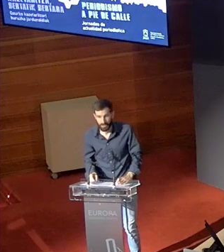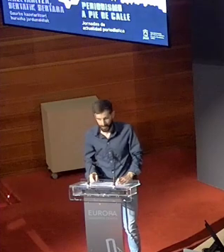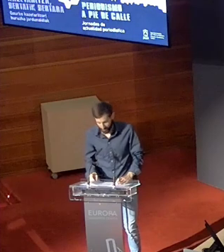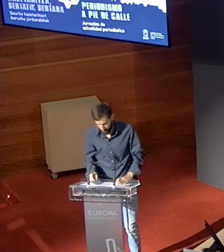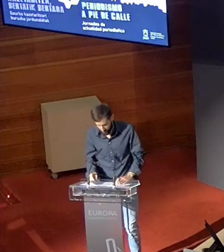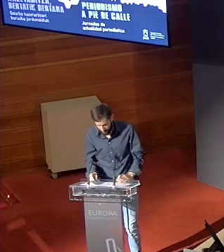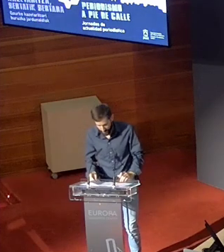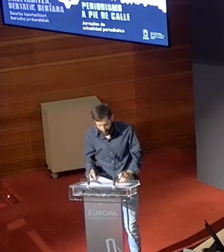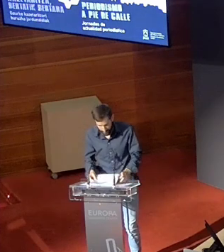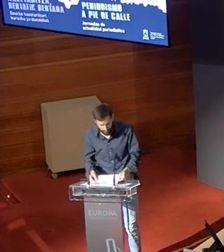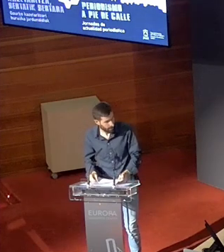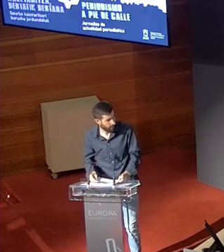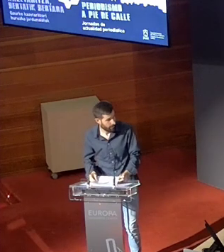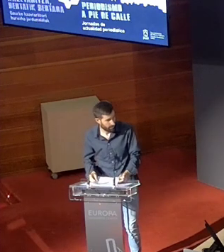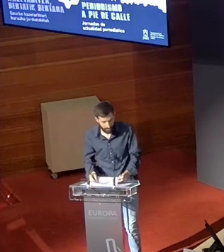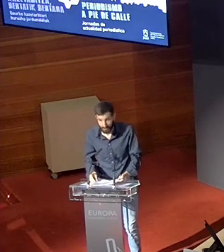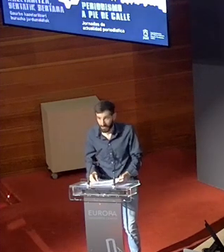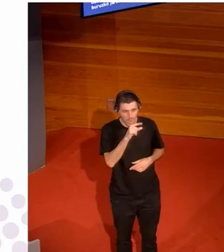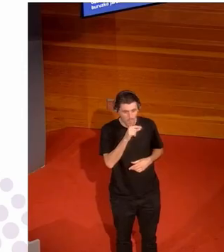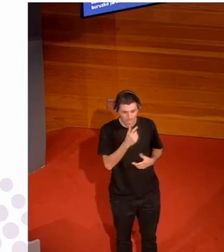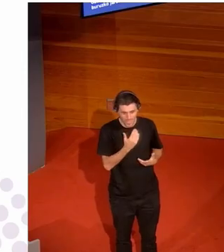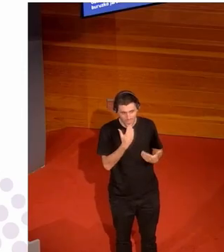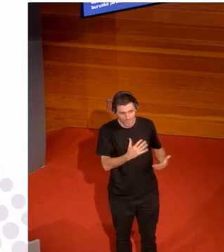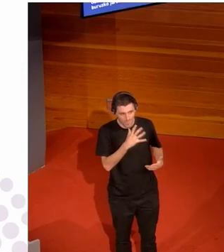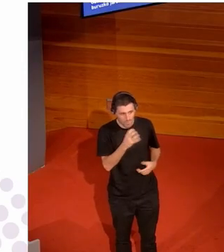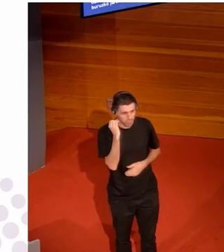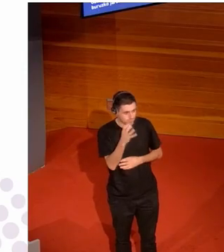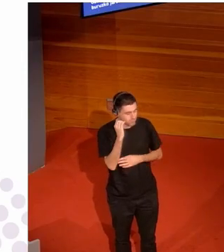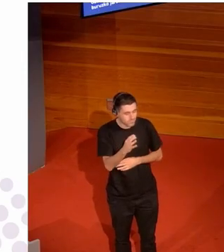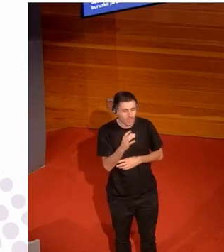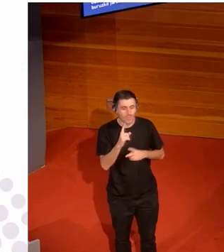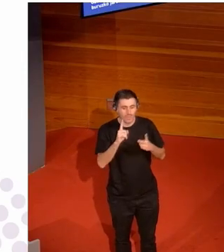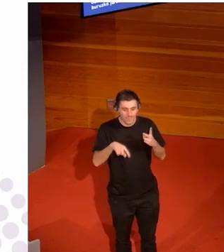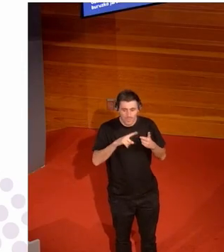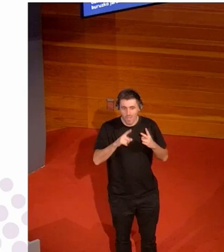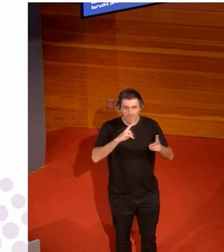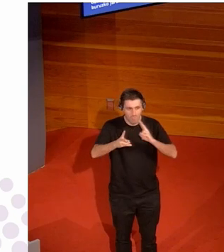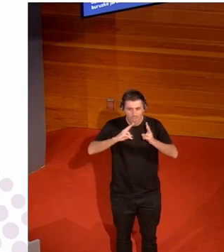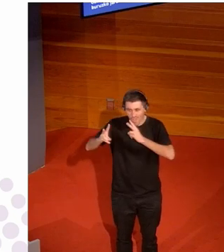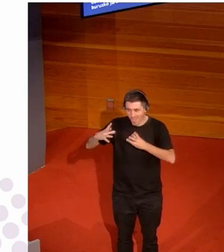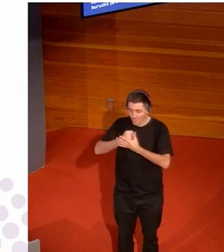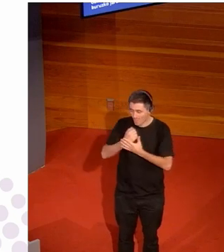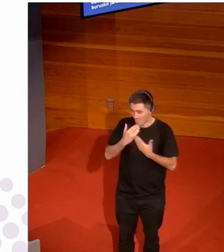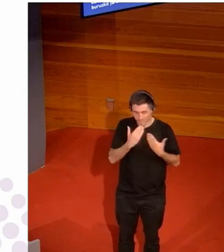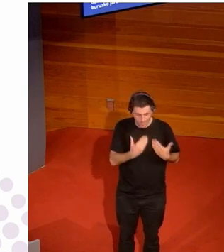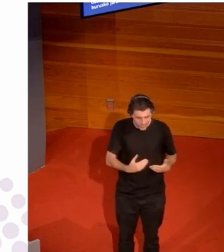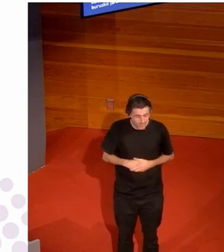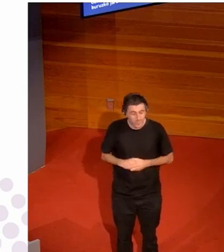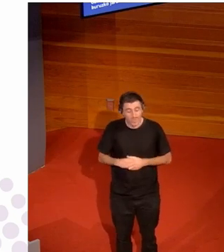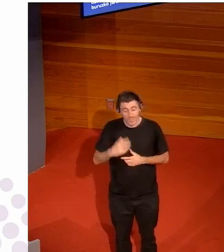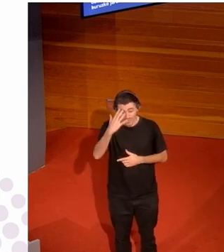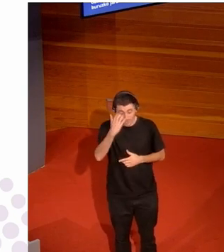Palomari en mandako itzaldiagatik eta erantzun erantzun gustingatik gogoratu arratzaldeko